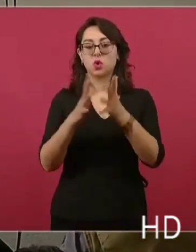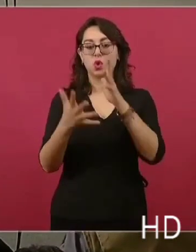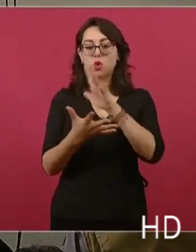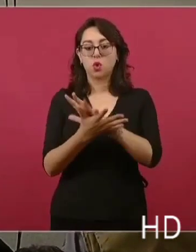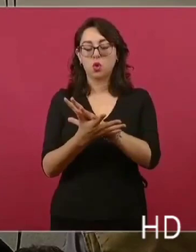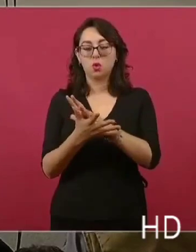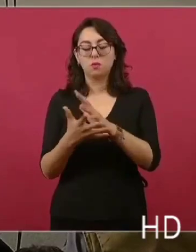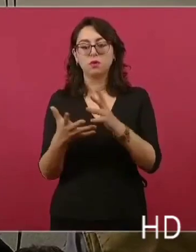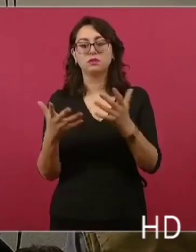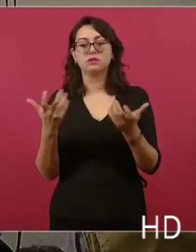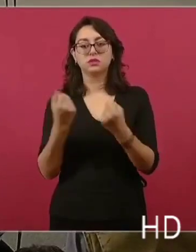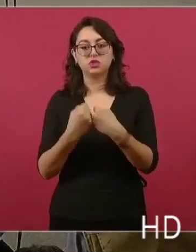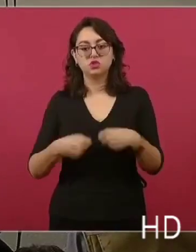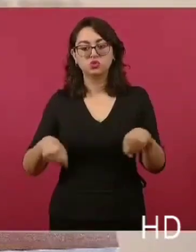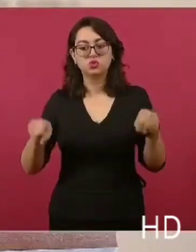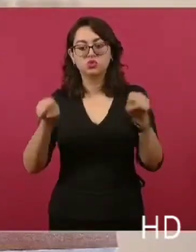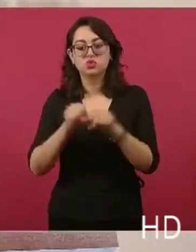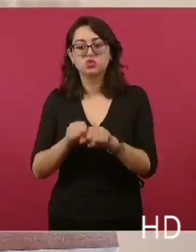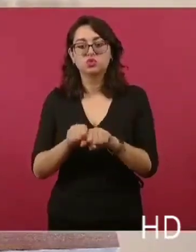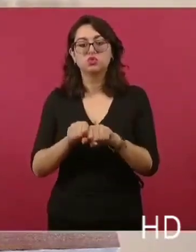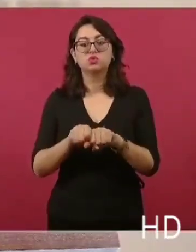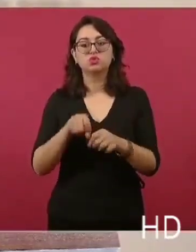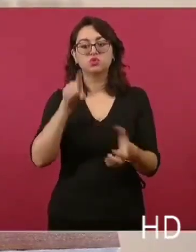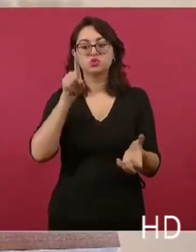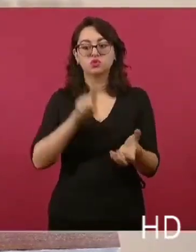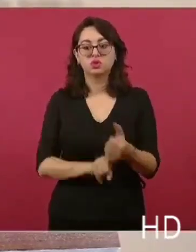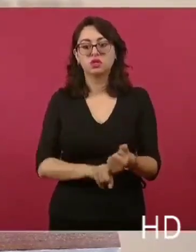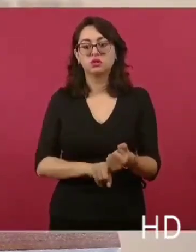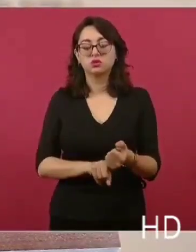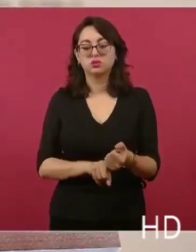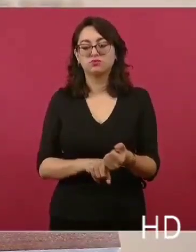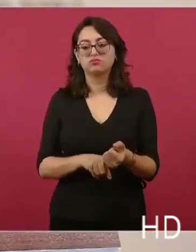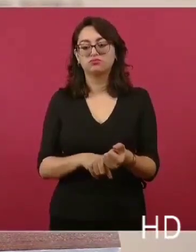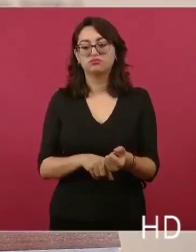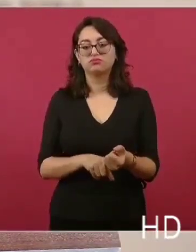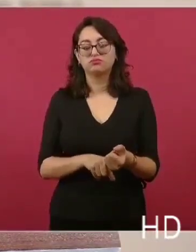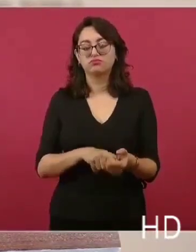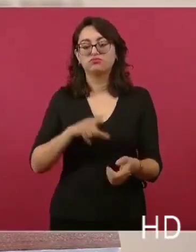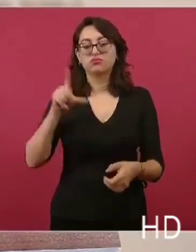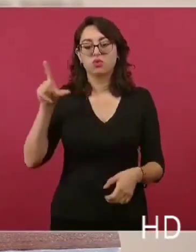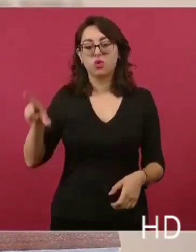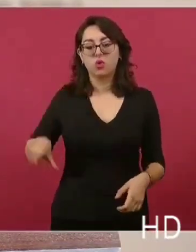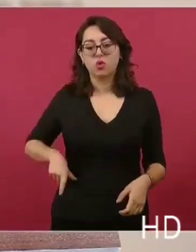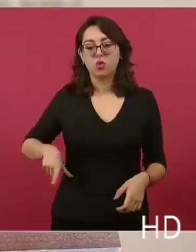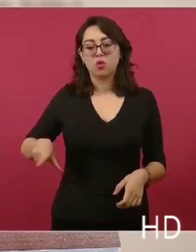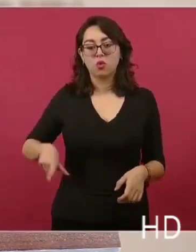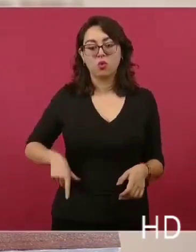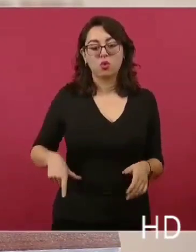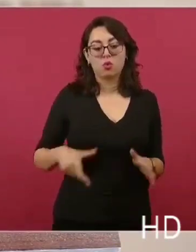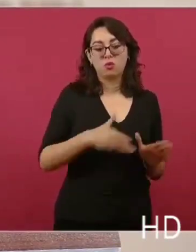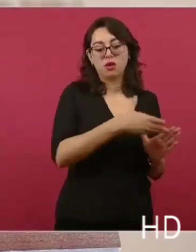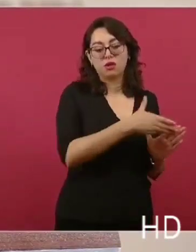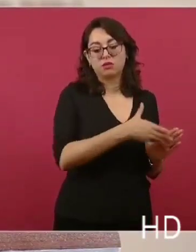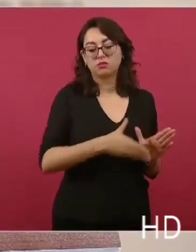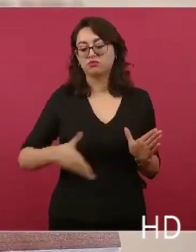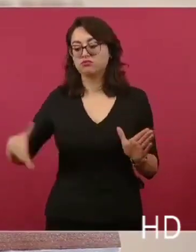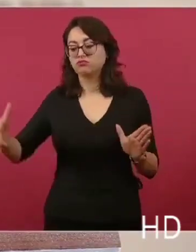de prensa, pertenecen a dos gobiernos, todos ellos.